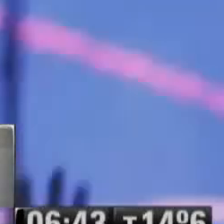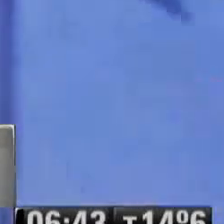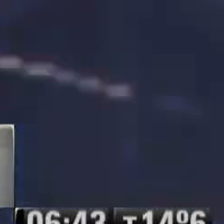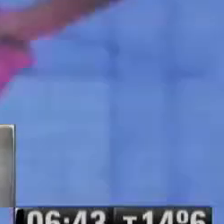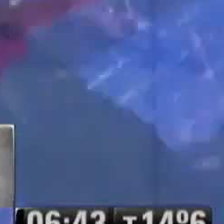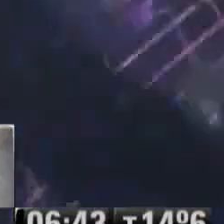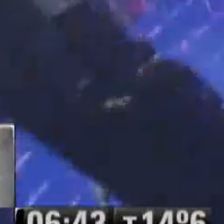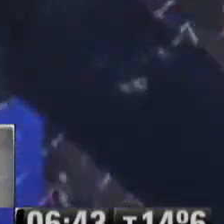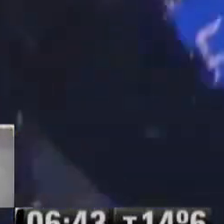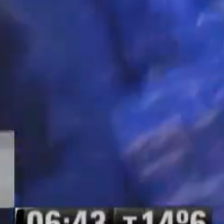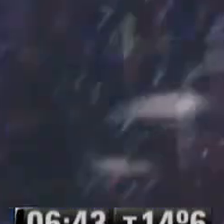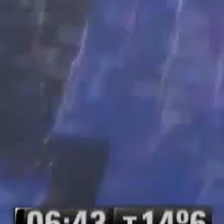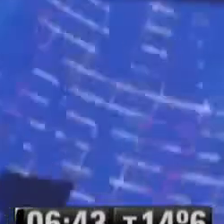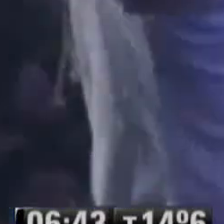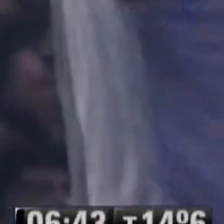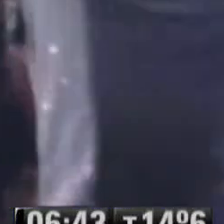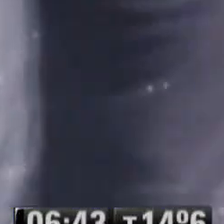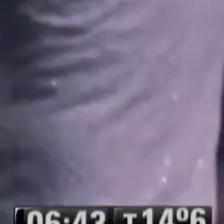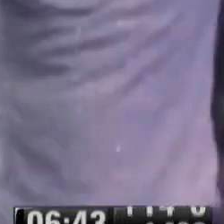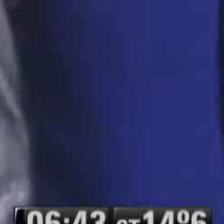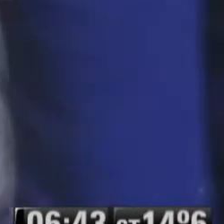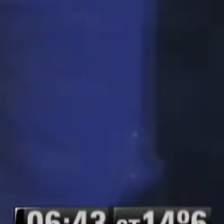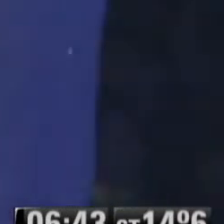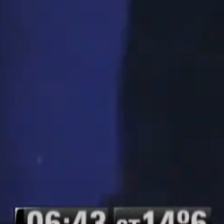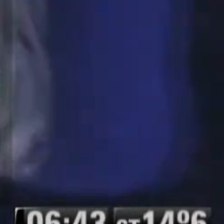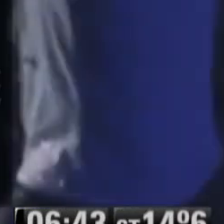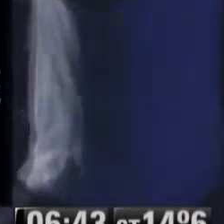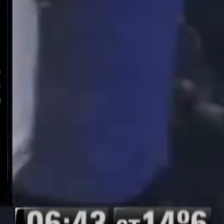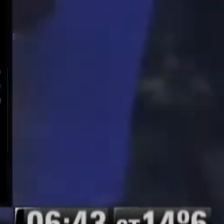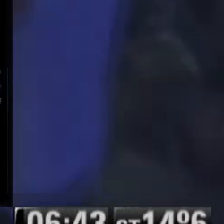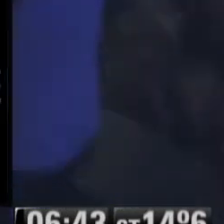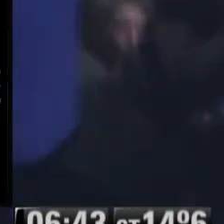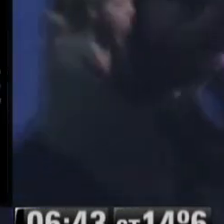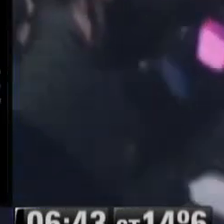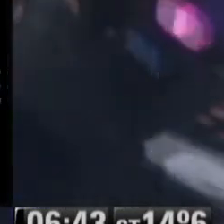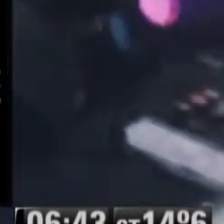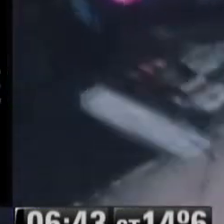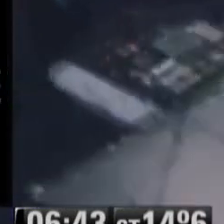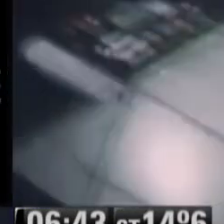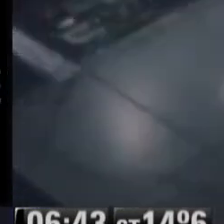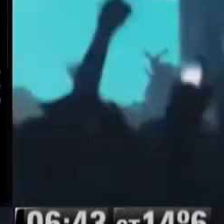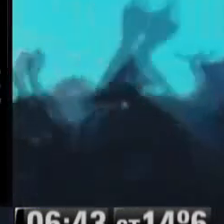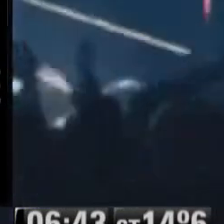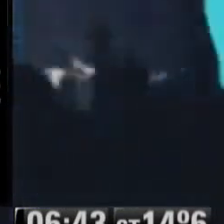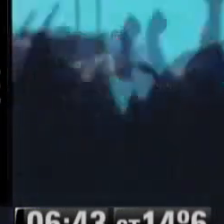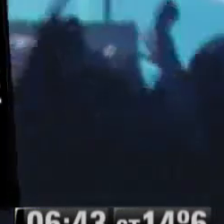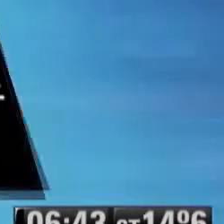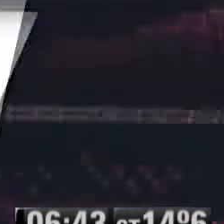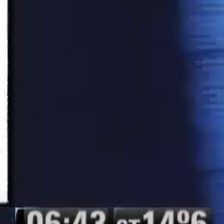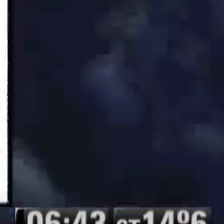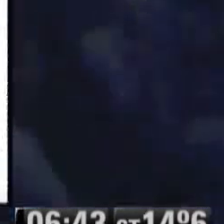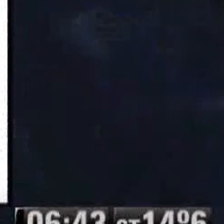...tuego mi lengua... ...mi les te lanzas... ...siéntame el poder... Siéntame a la panza